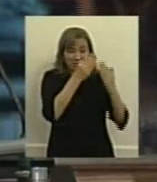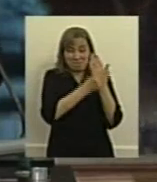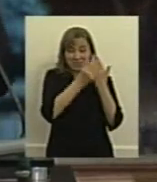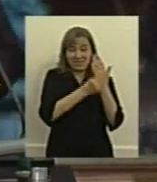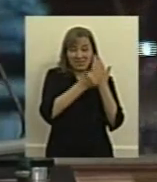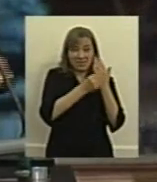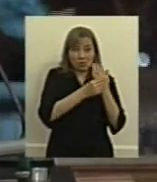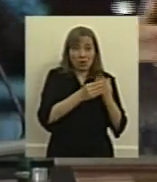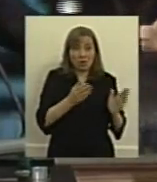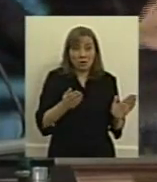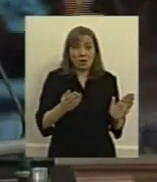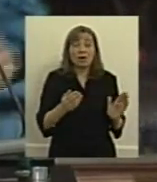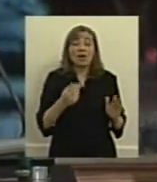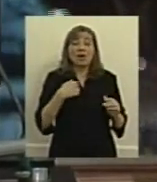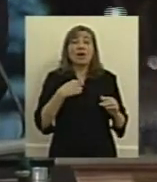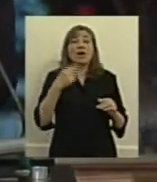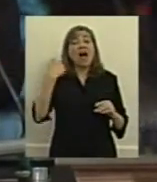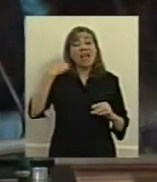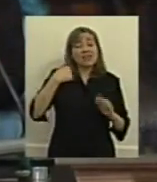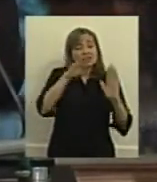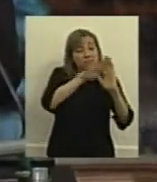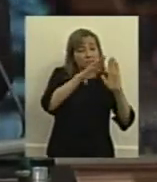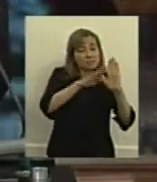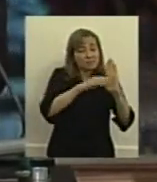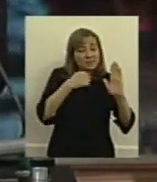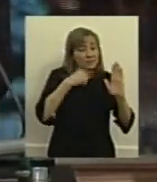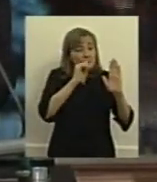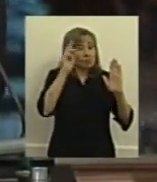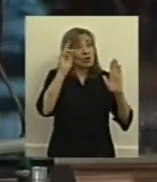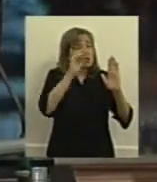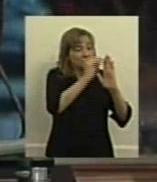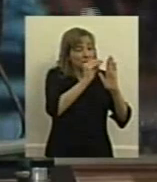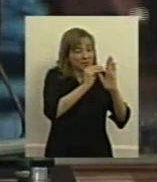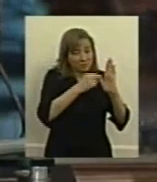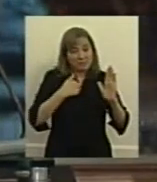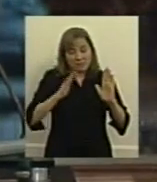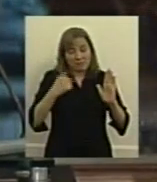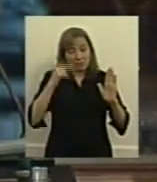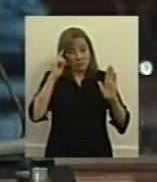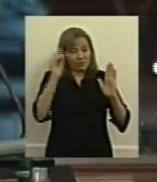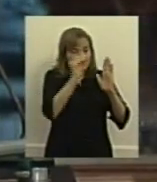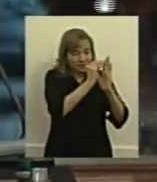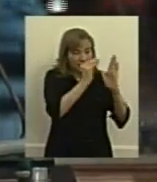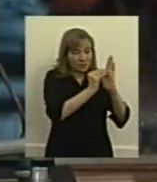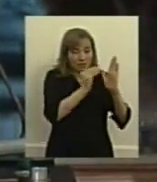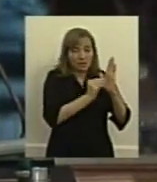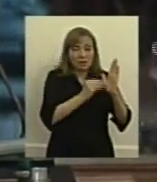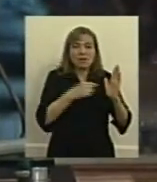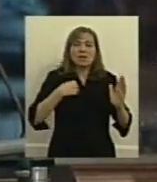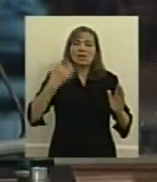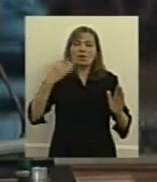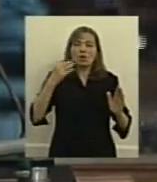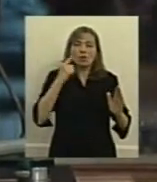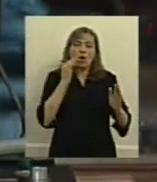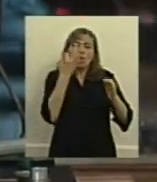no los pudimos cumplir lo vamos a cumplir ahora a la brevedad pero la verdad que es necesario este contralor